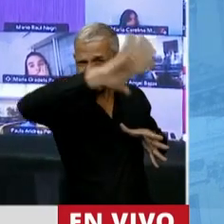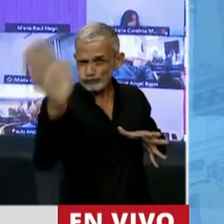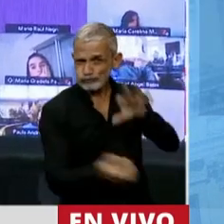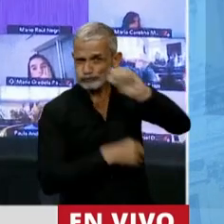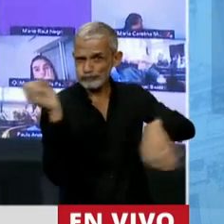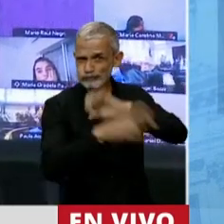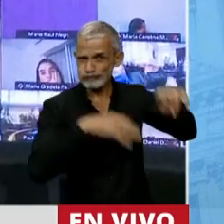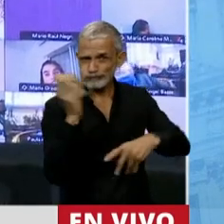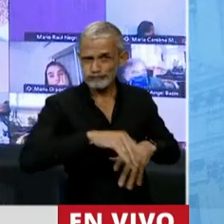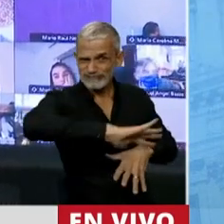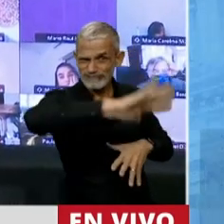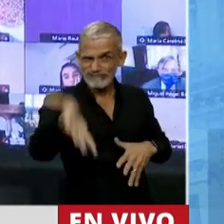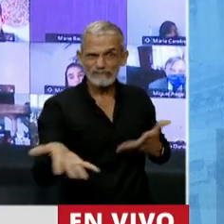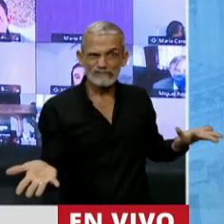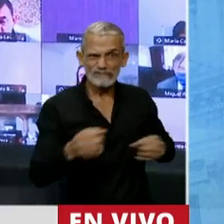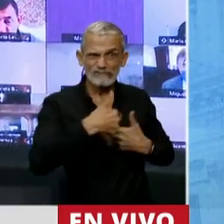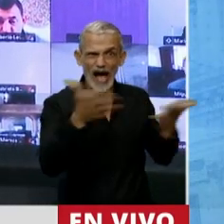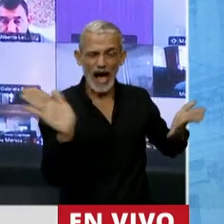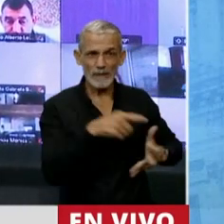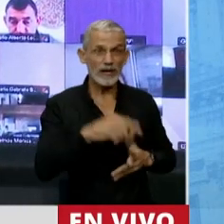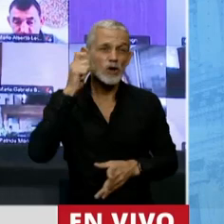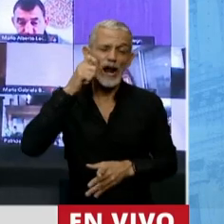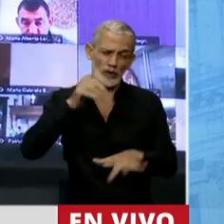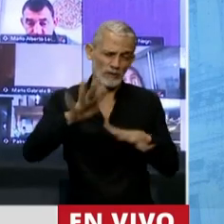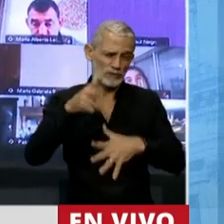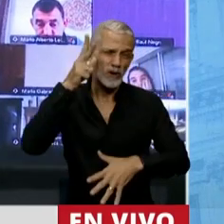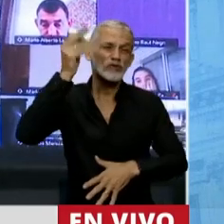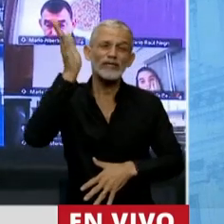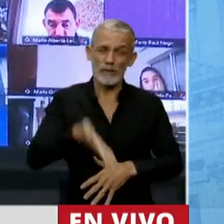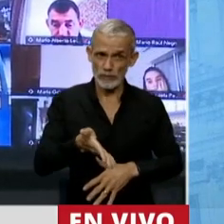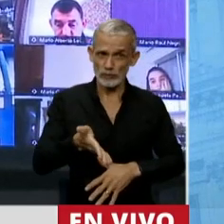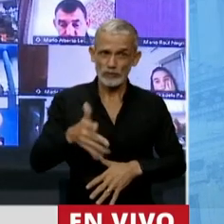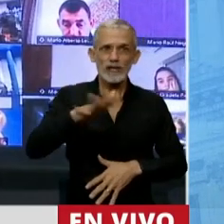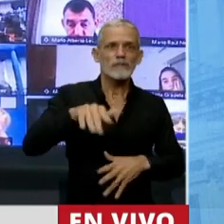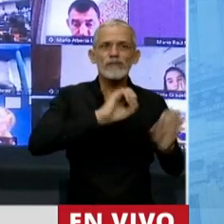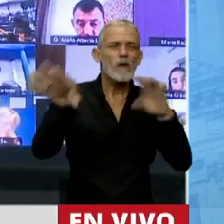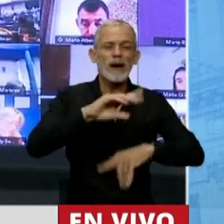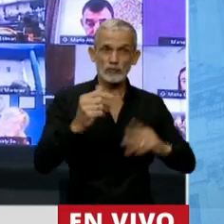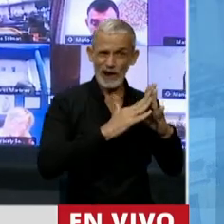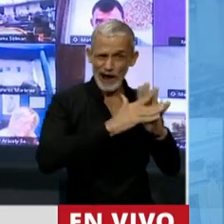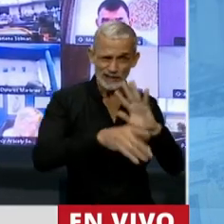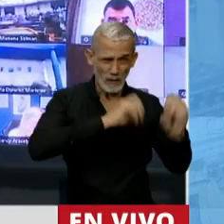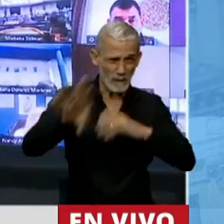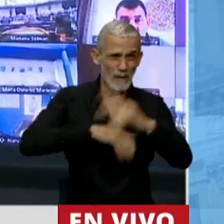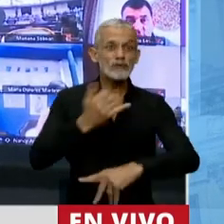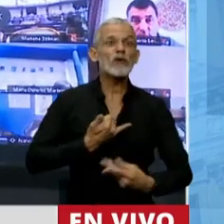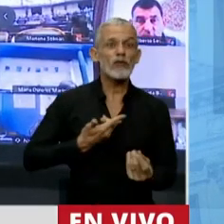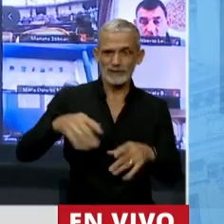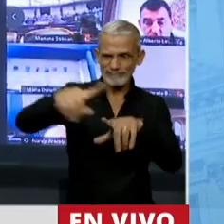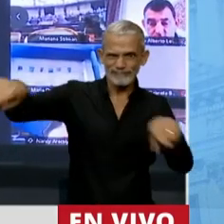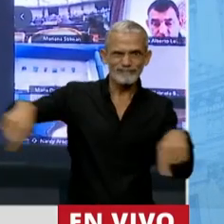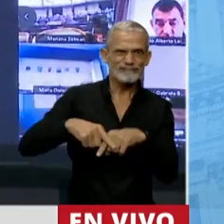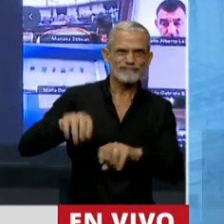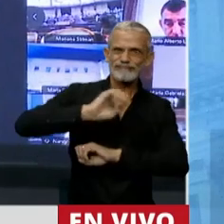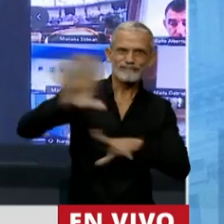La realidad riojana no está alejada de ella. El 80% de los residuos domiciliarios van a parar a